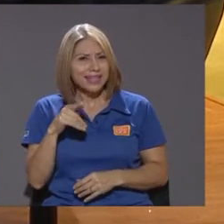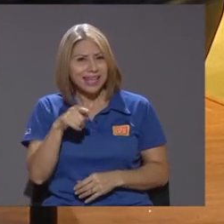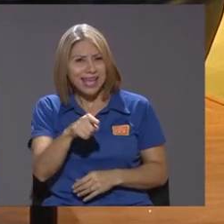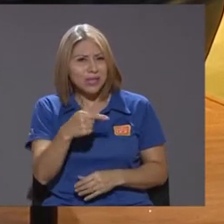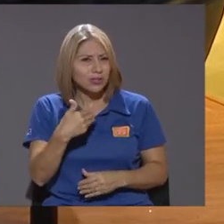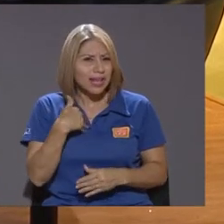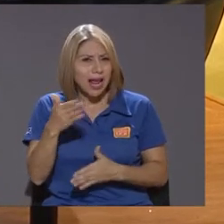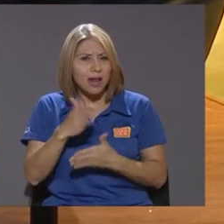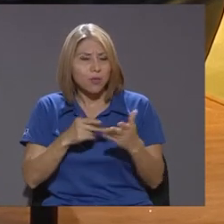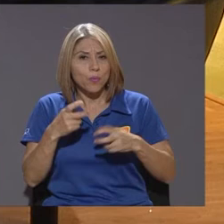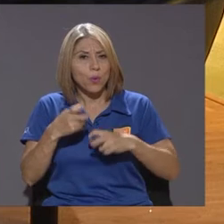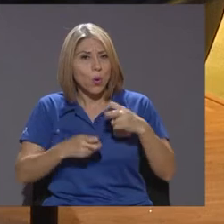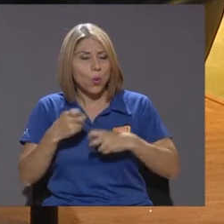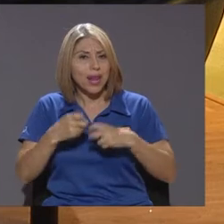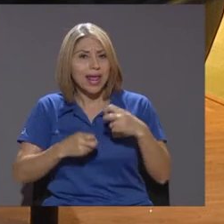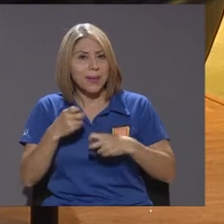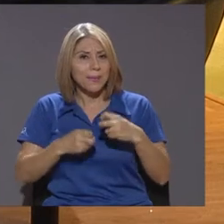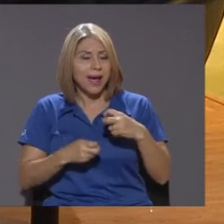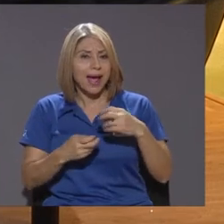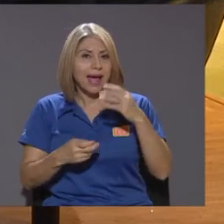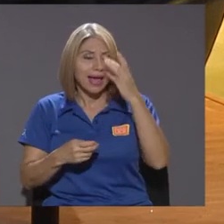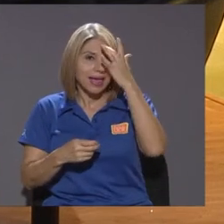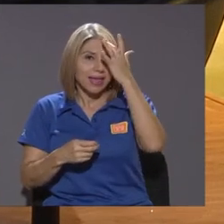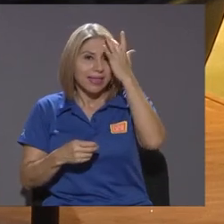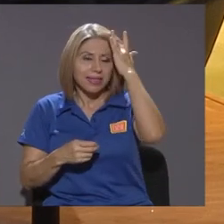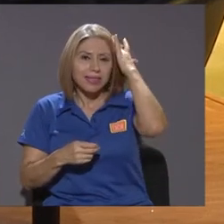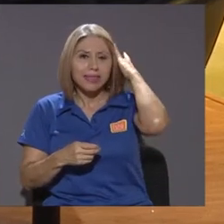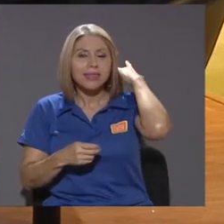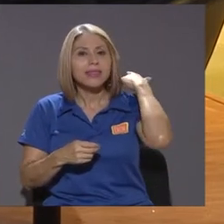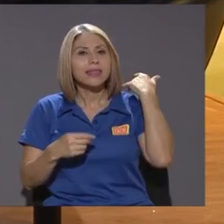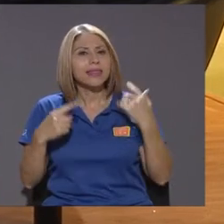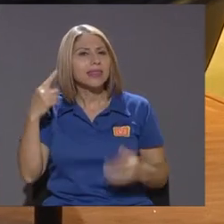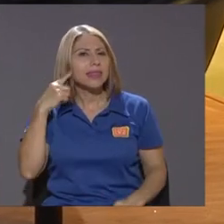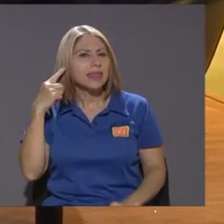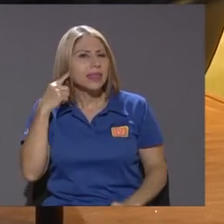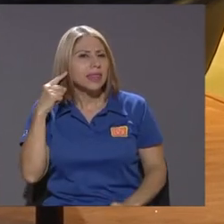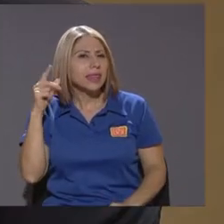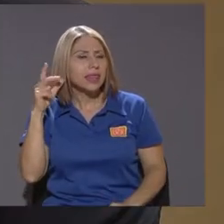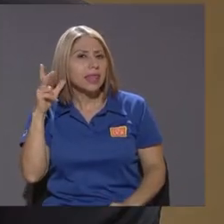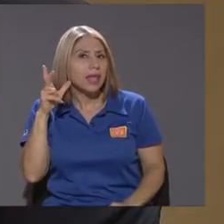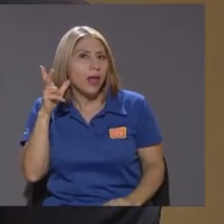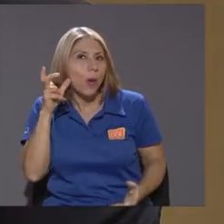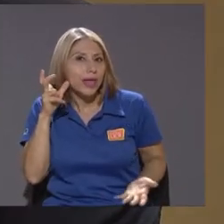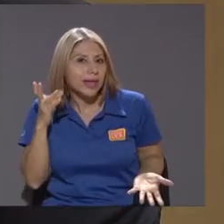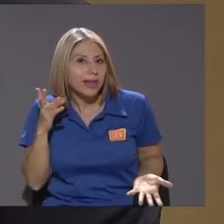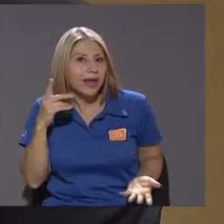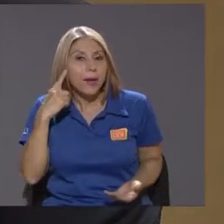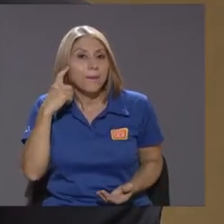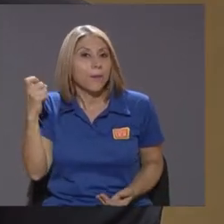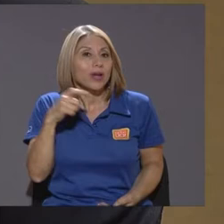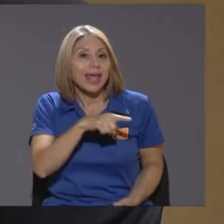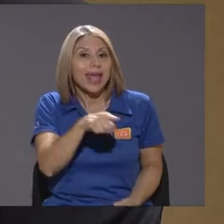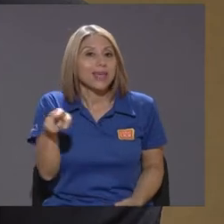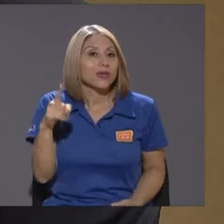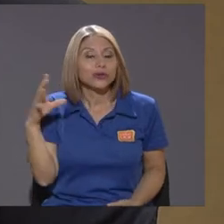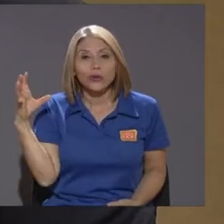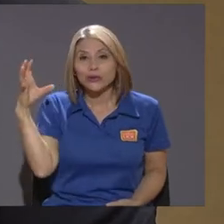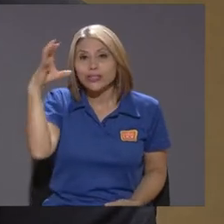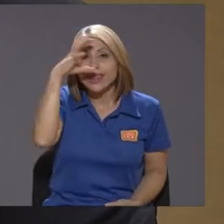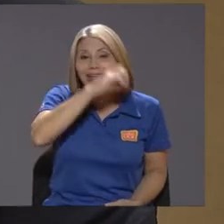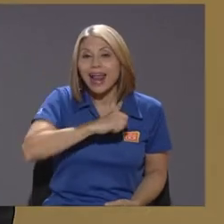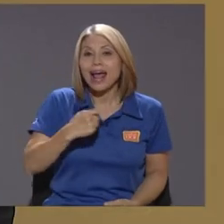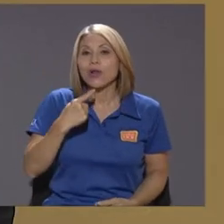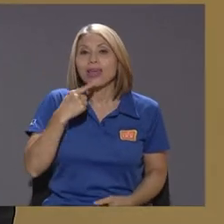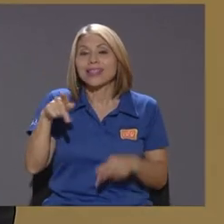problema de eso sí de oír porque no se enteraban de lo que decían los demógrafos de